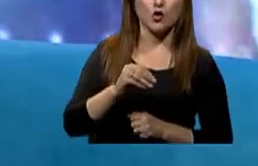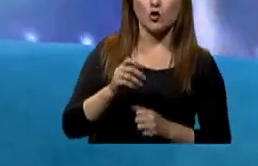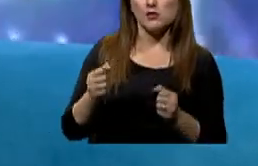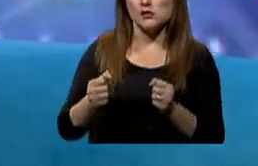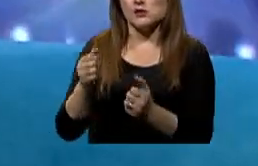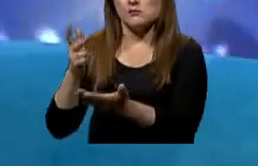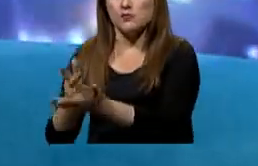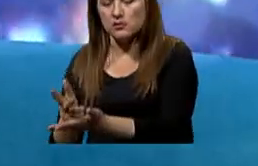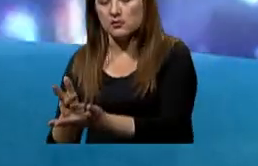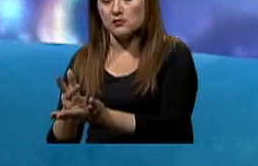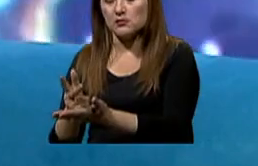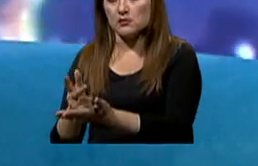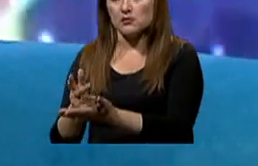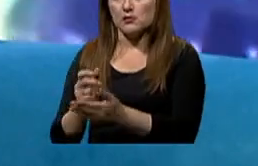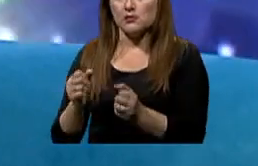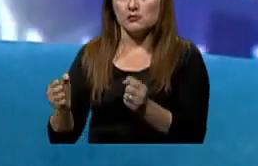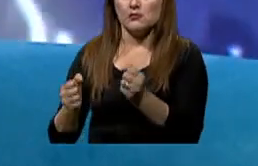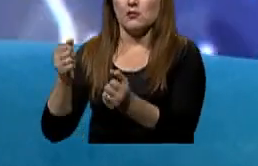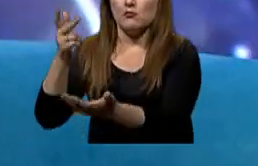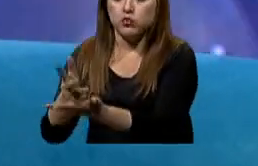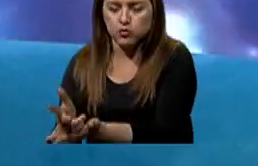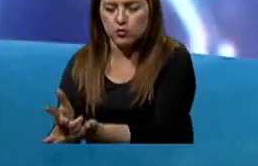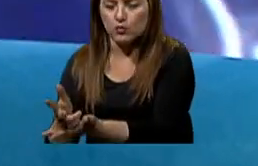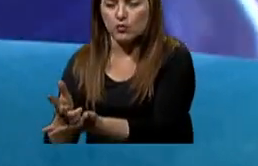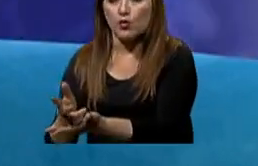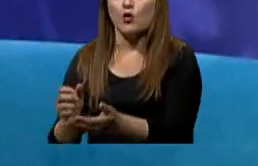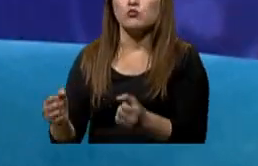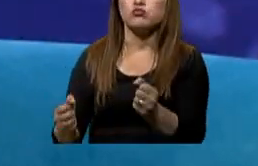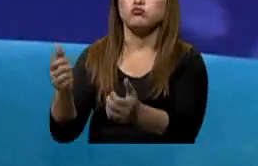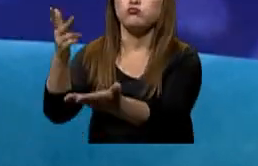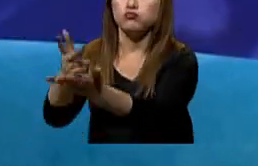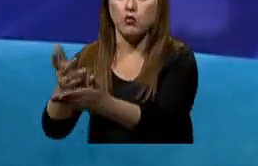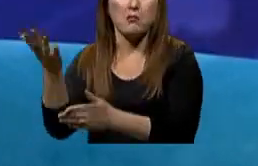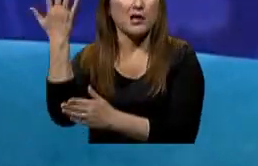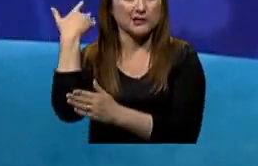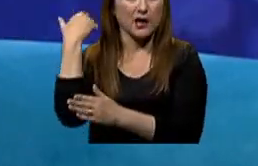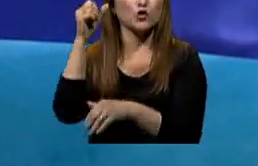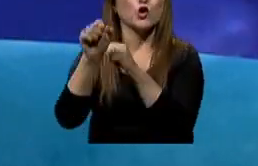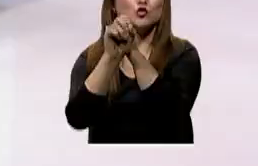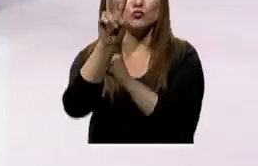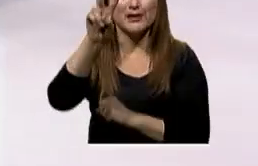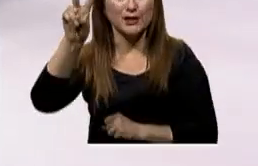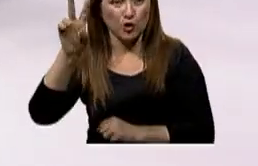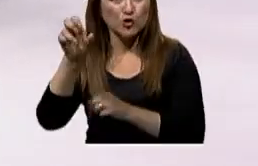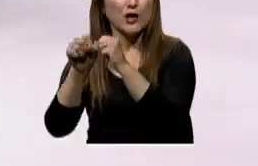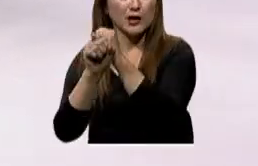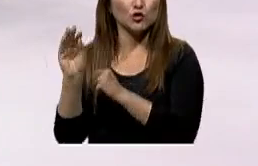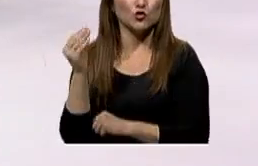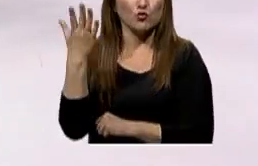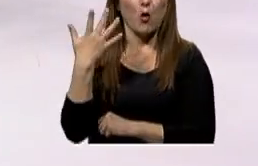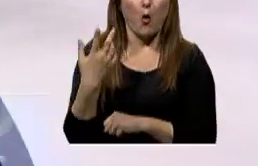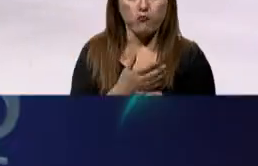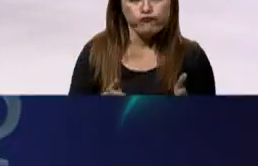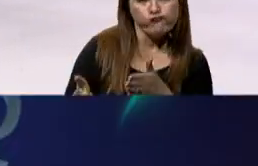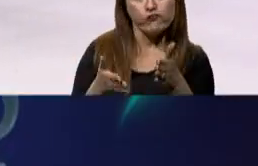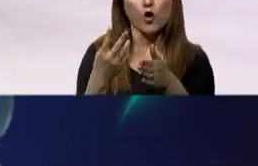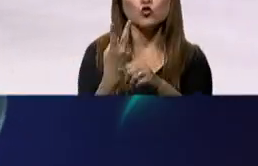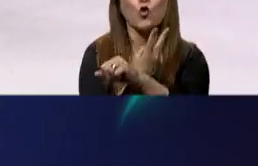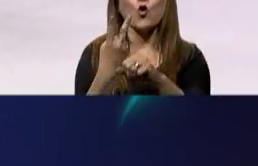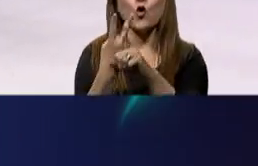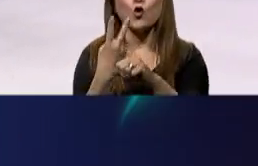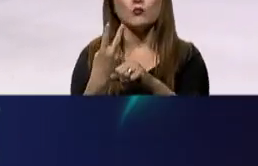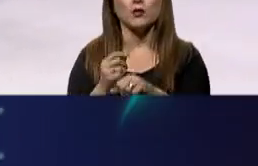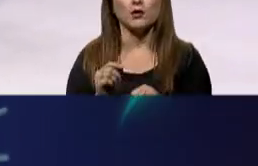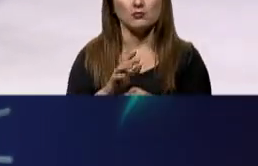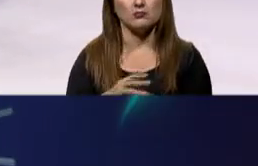camino. En una oportunidad tenía como 22 años y en un trayecto de un camino de dos horas, me quedé dormido